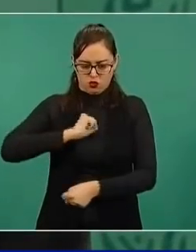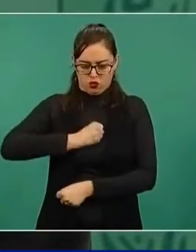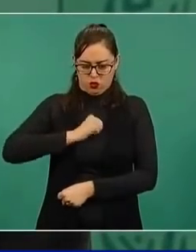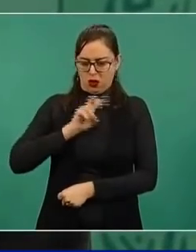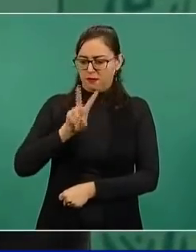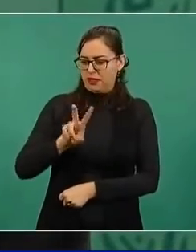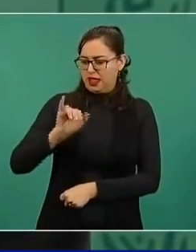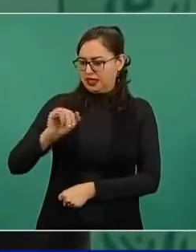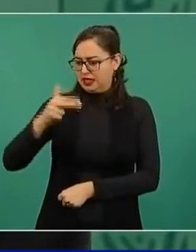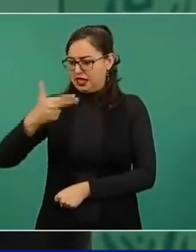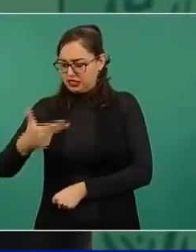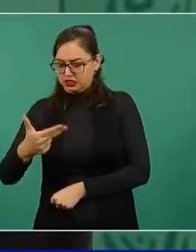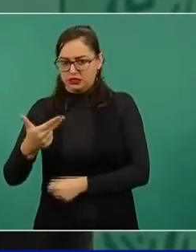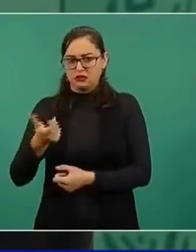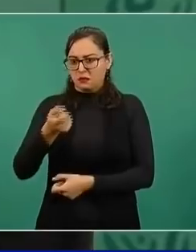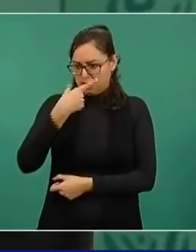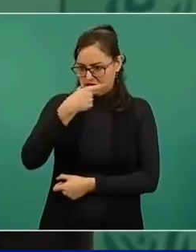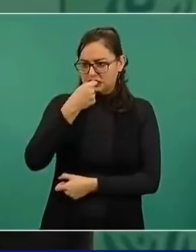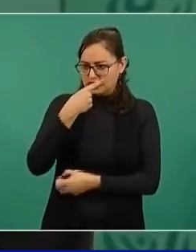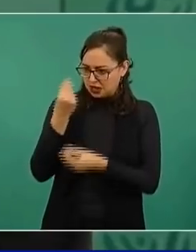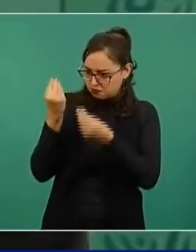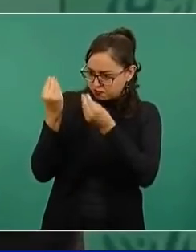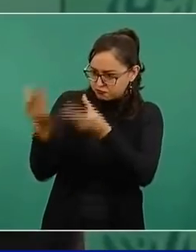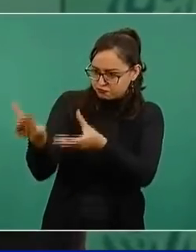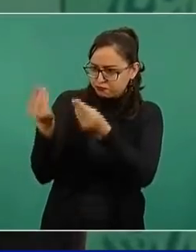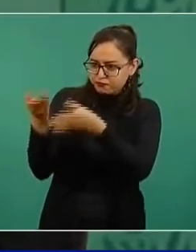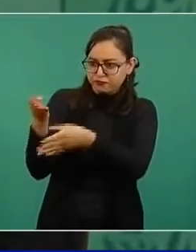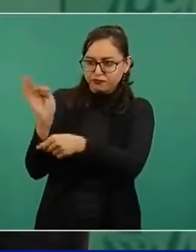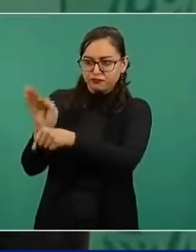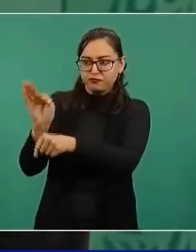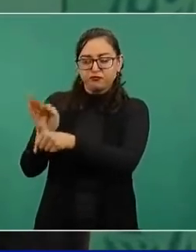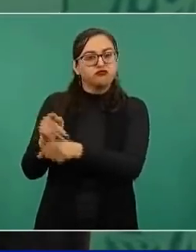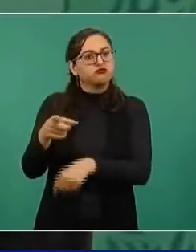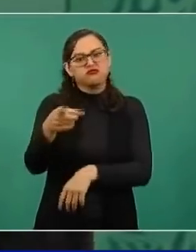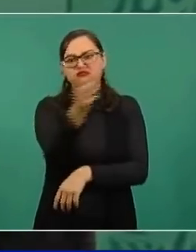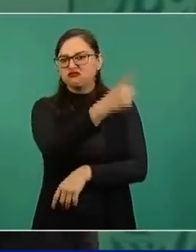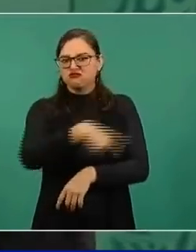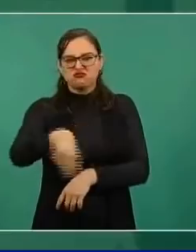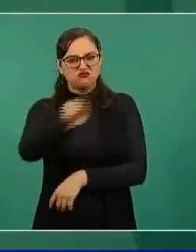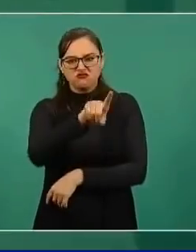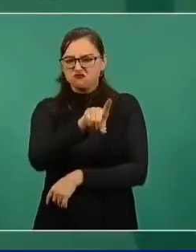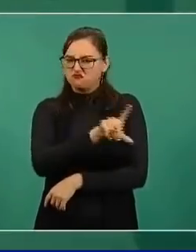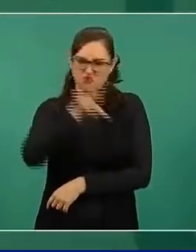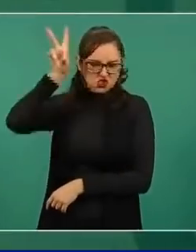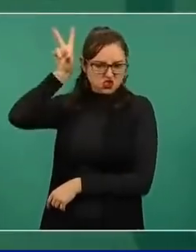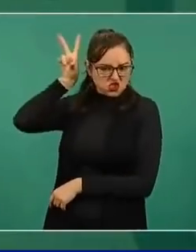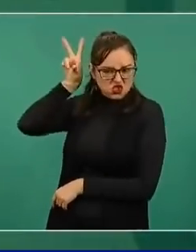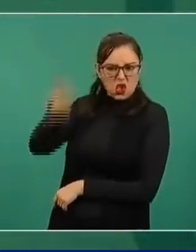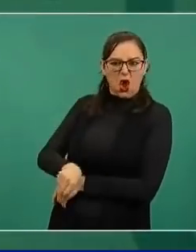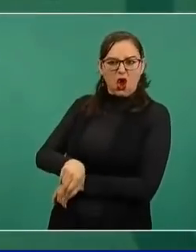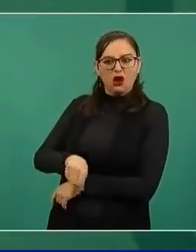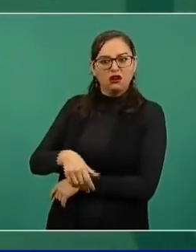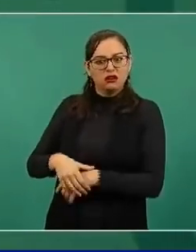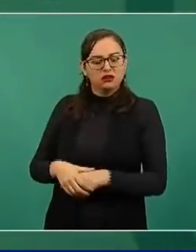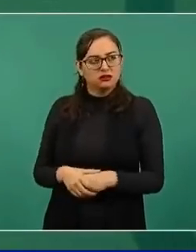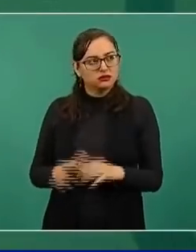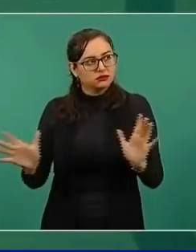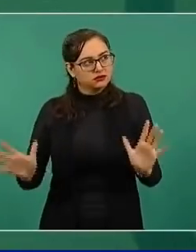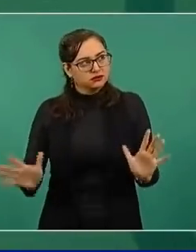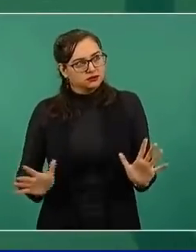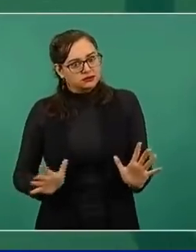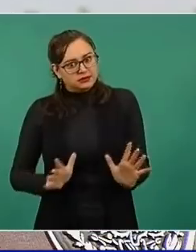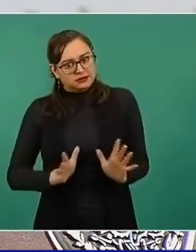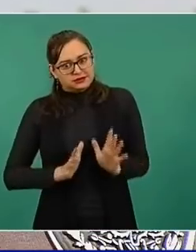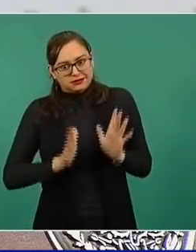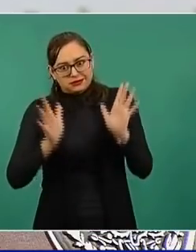o sea, un extremo, eso aquí no